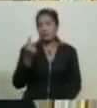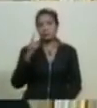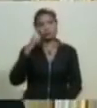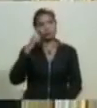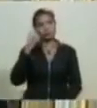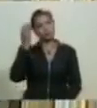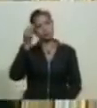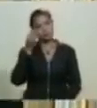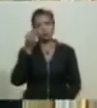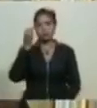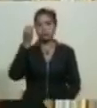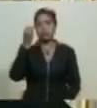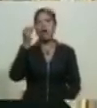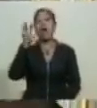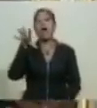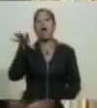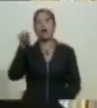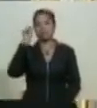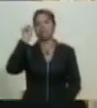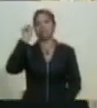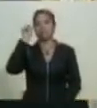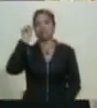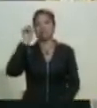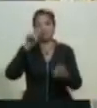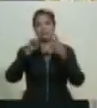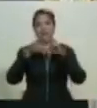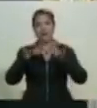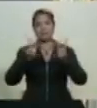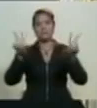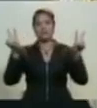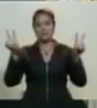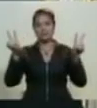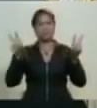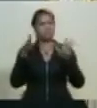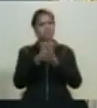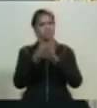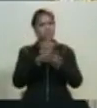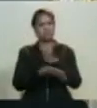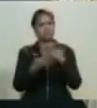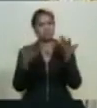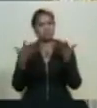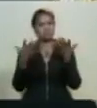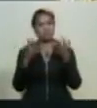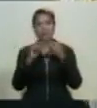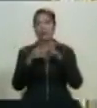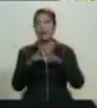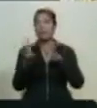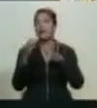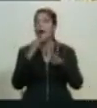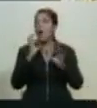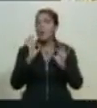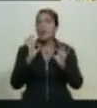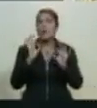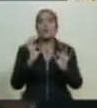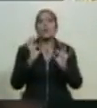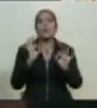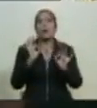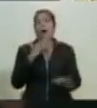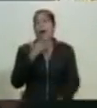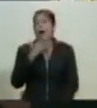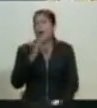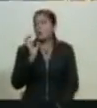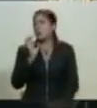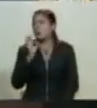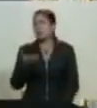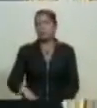raciocinio ya entendió que la paz era una virtud era algo